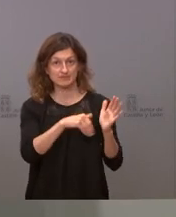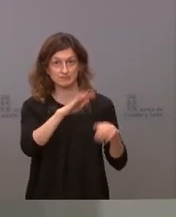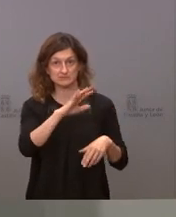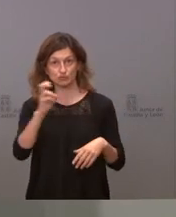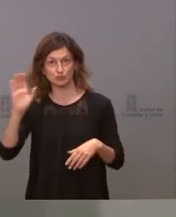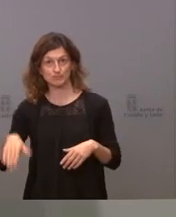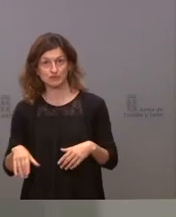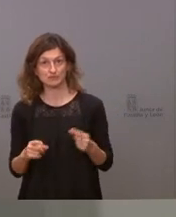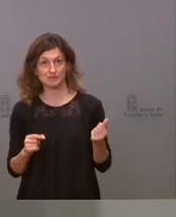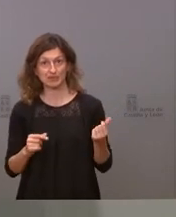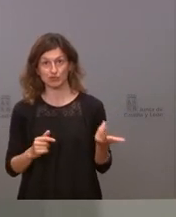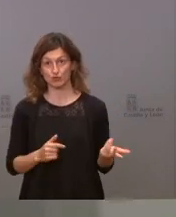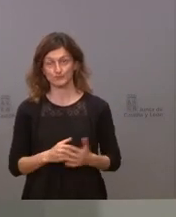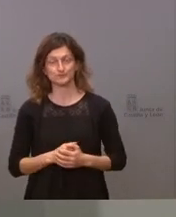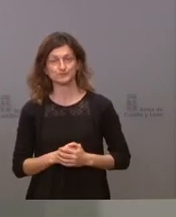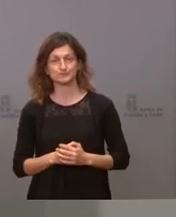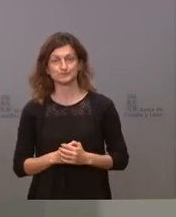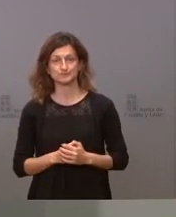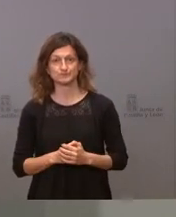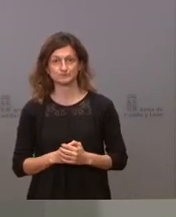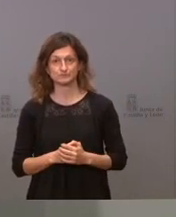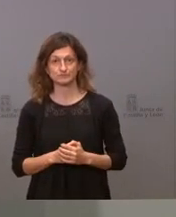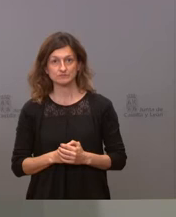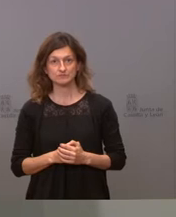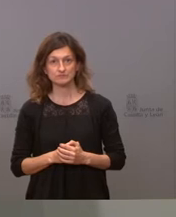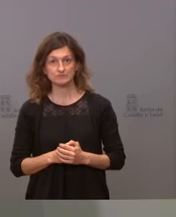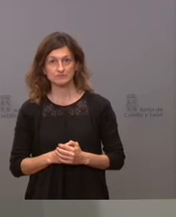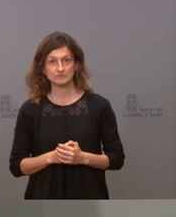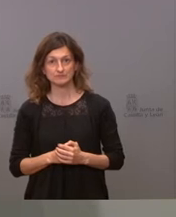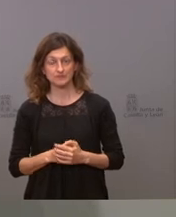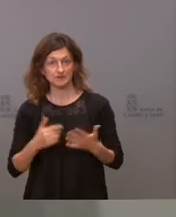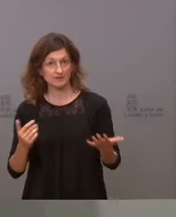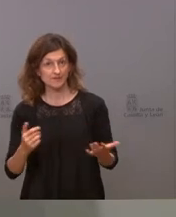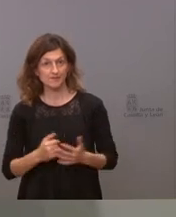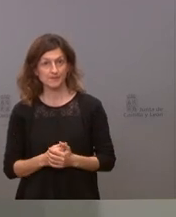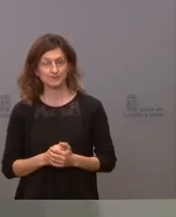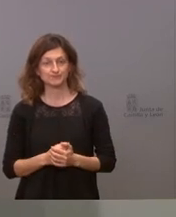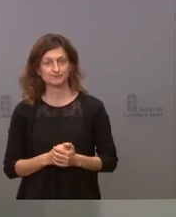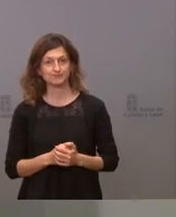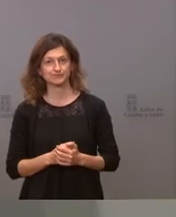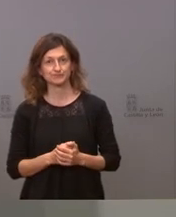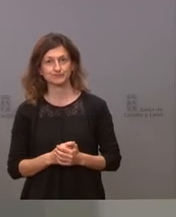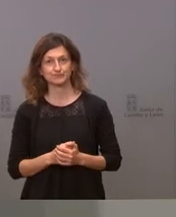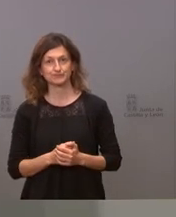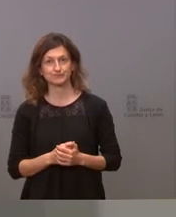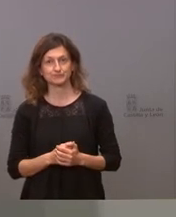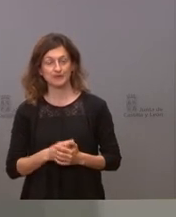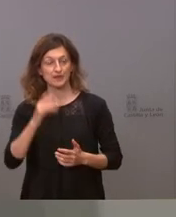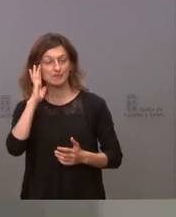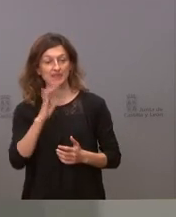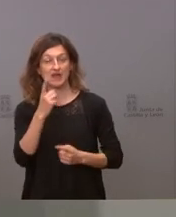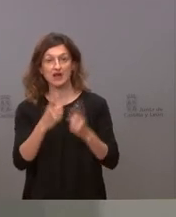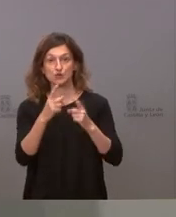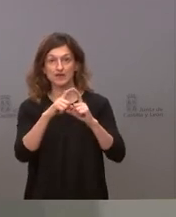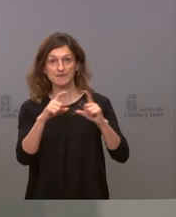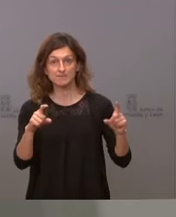de precio y porque oh sorpresa parece ser que alguna de las compañías han